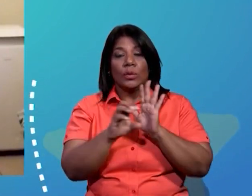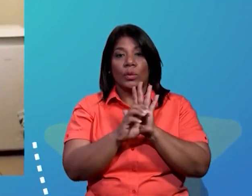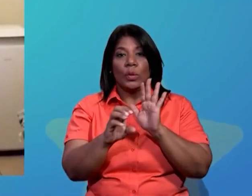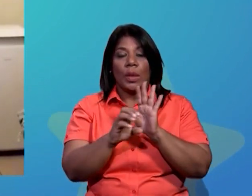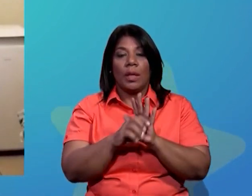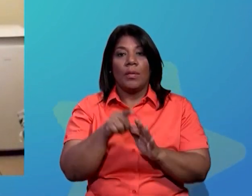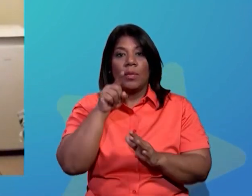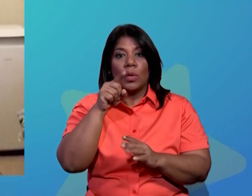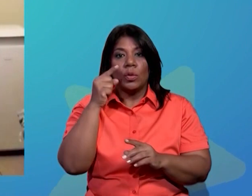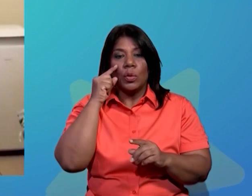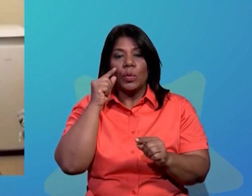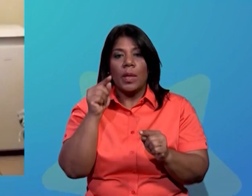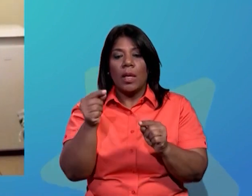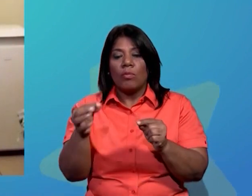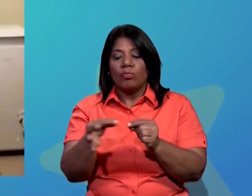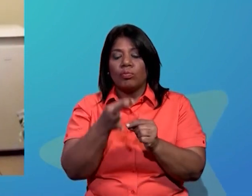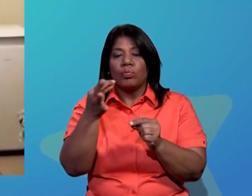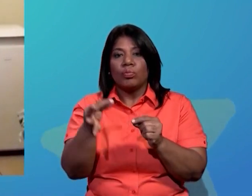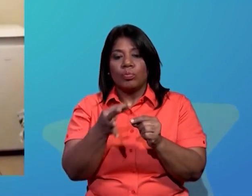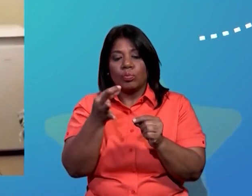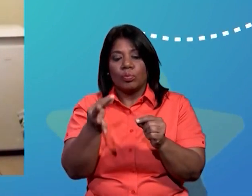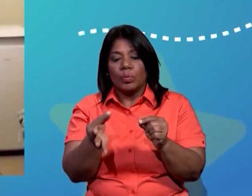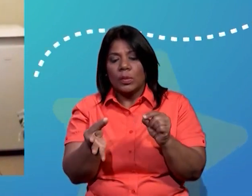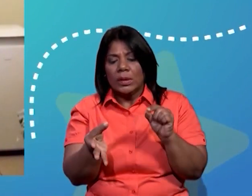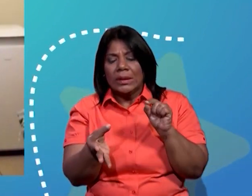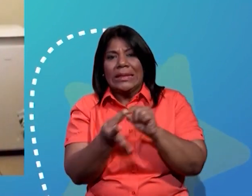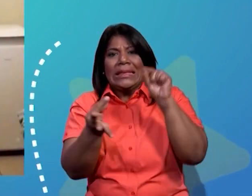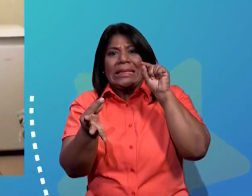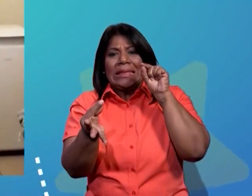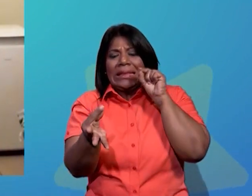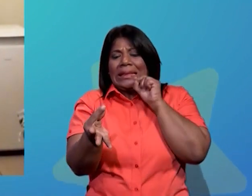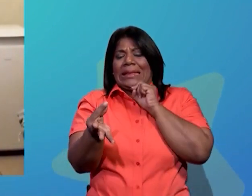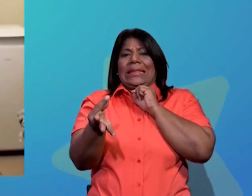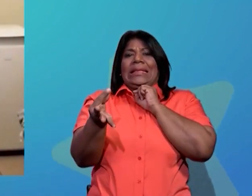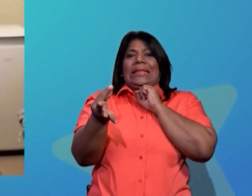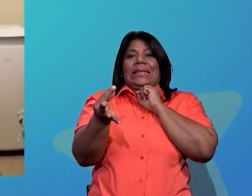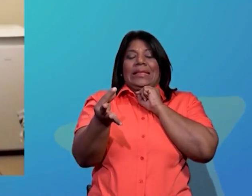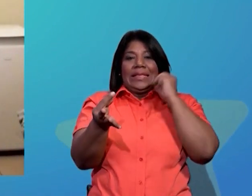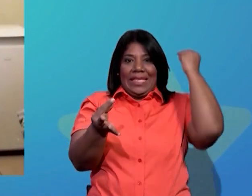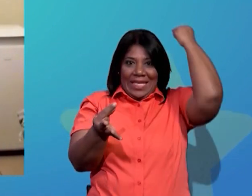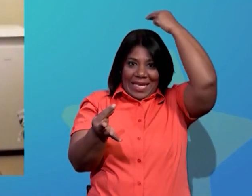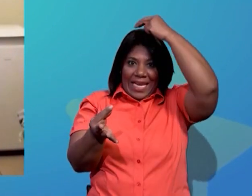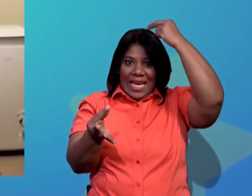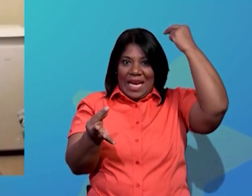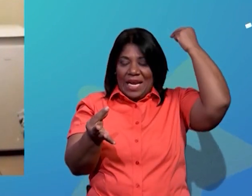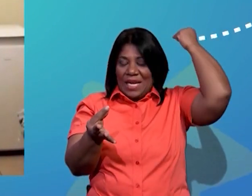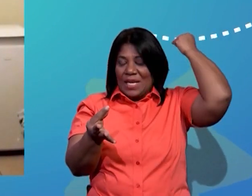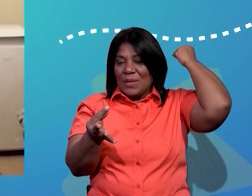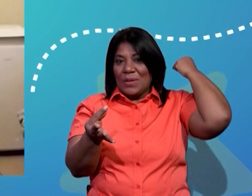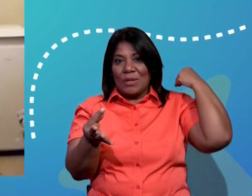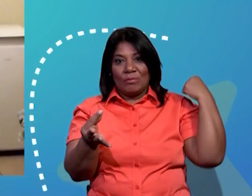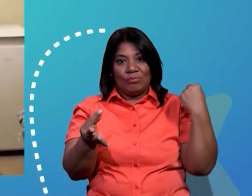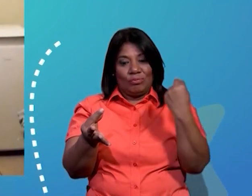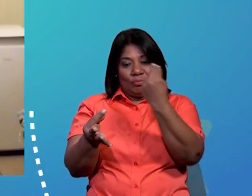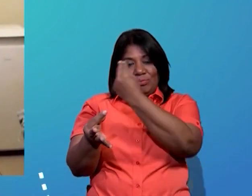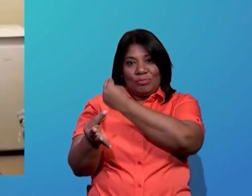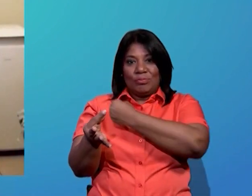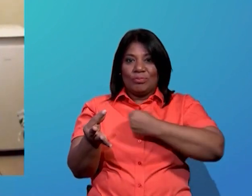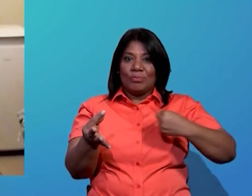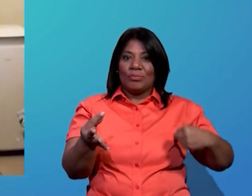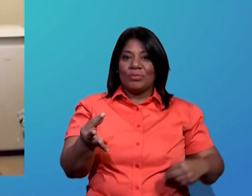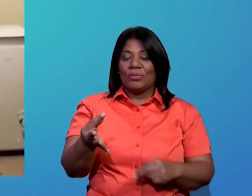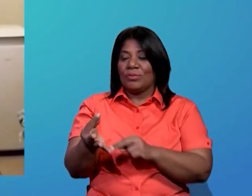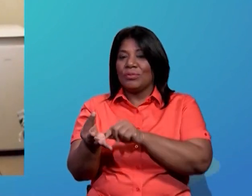frente a un alfiler lo tocamos y nos cuidamos las neuronas enviarán un mensaje a nuestro cerebro y el cerebro un